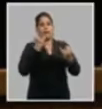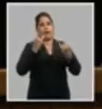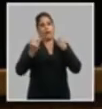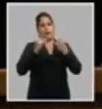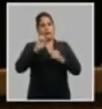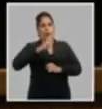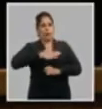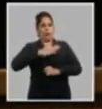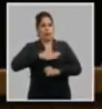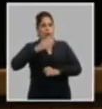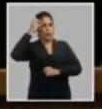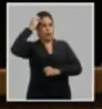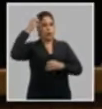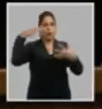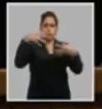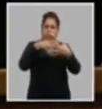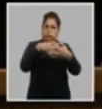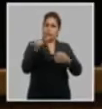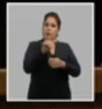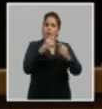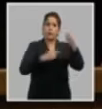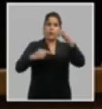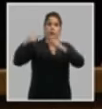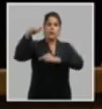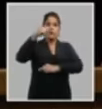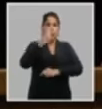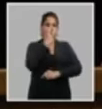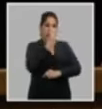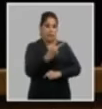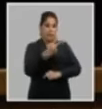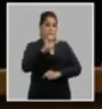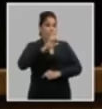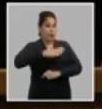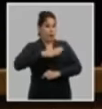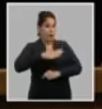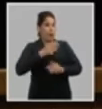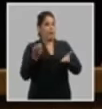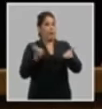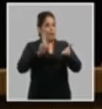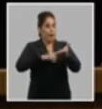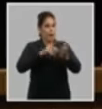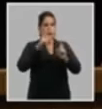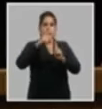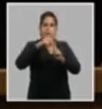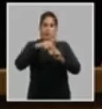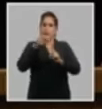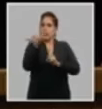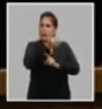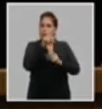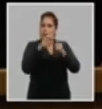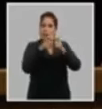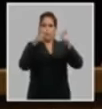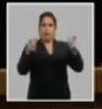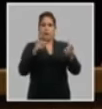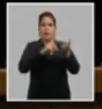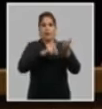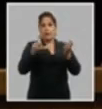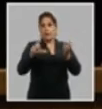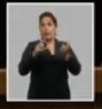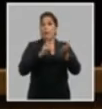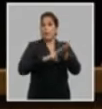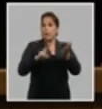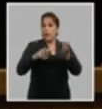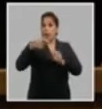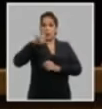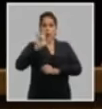intereses y los del país priorizar en su atención la afiliación sindical el crecimiento al partido y la